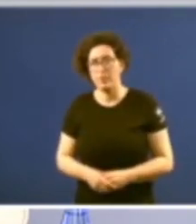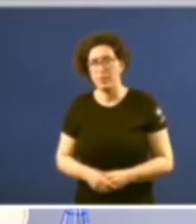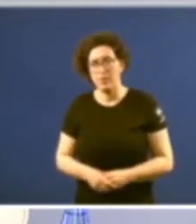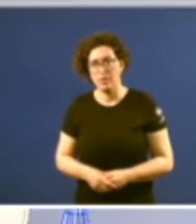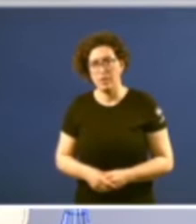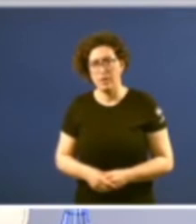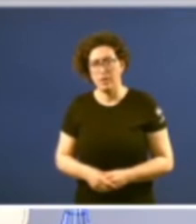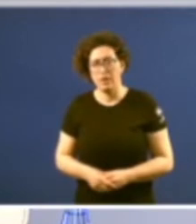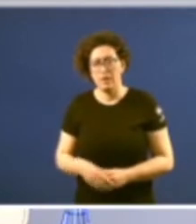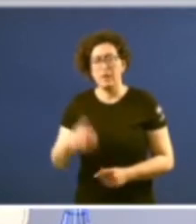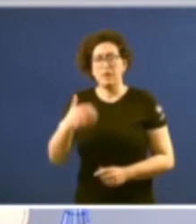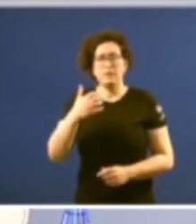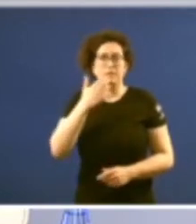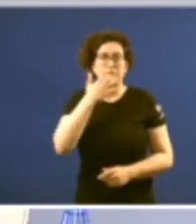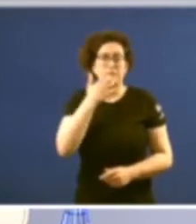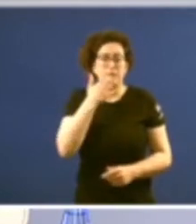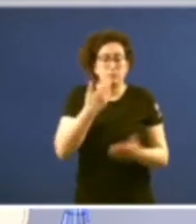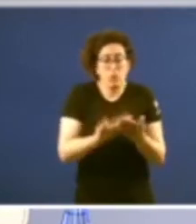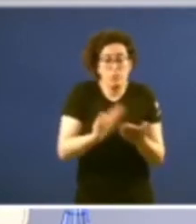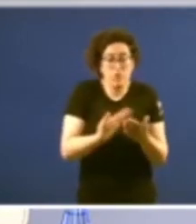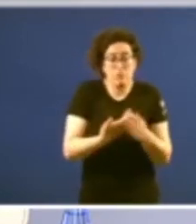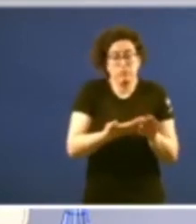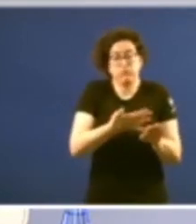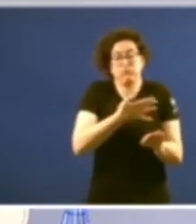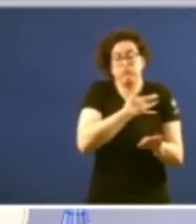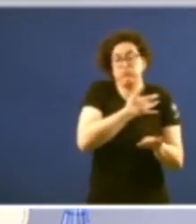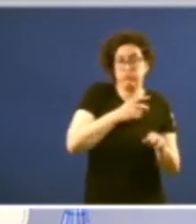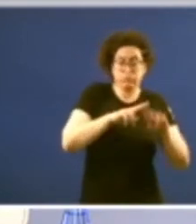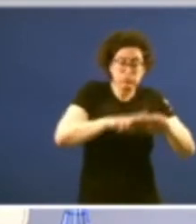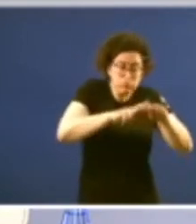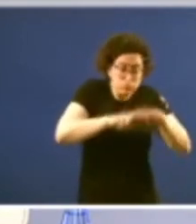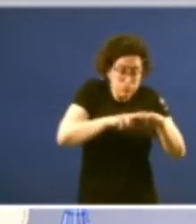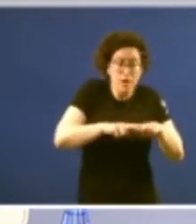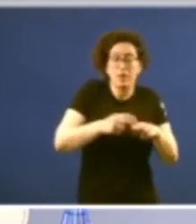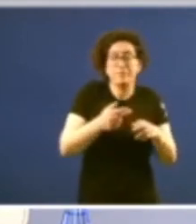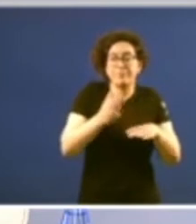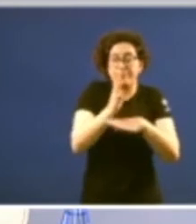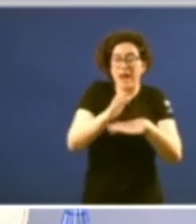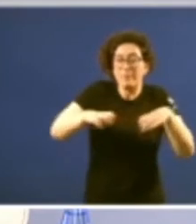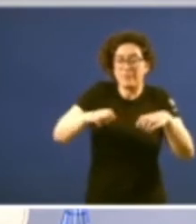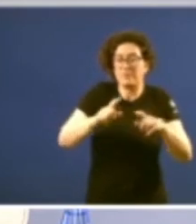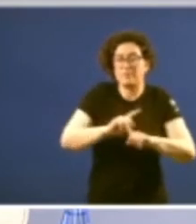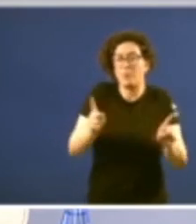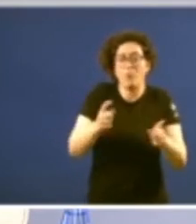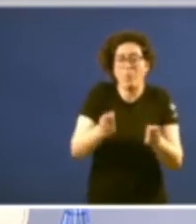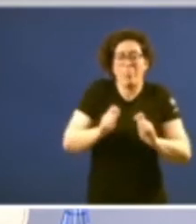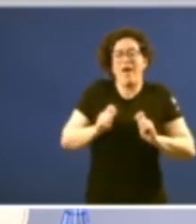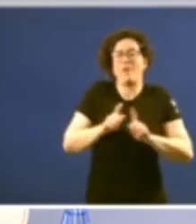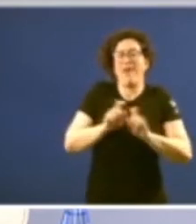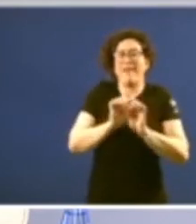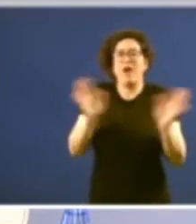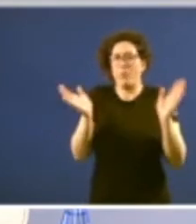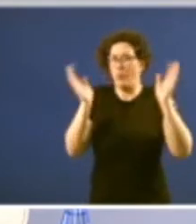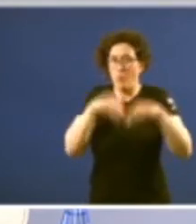Se se comproba a tramitación parlamentaria esta tampouco achega ninguna luz ao respecto Non